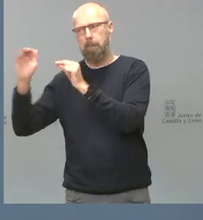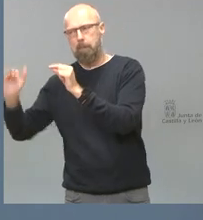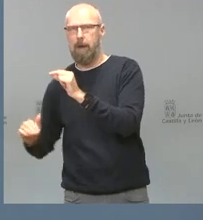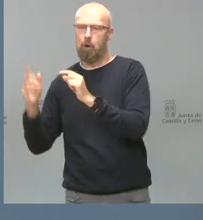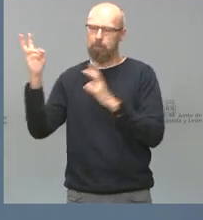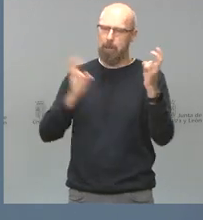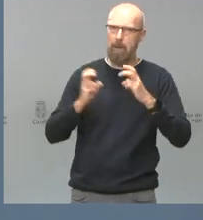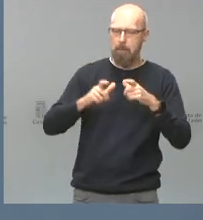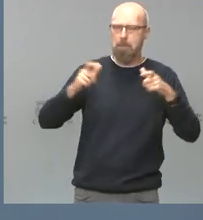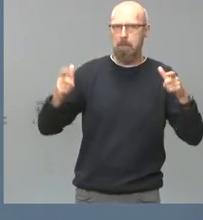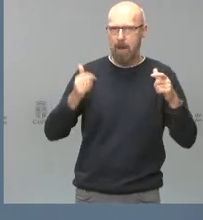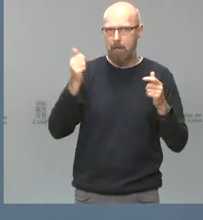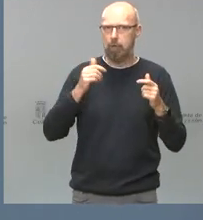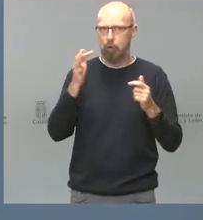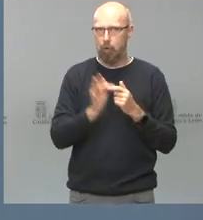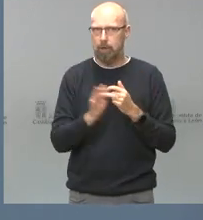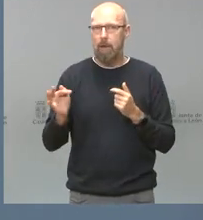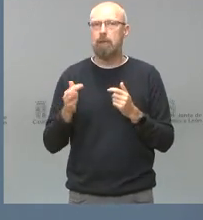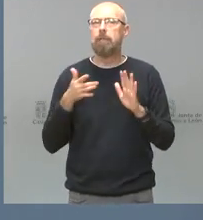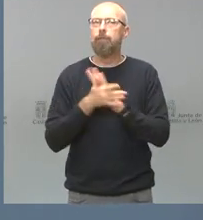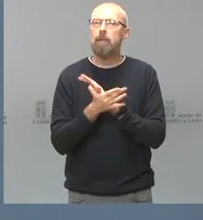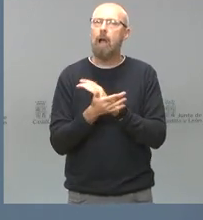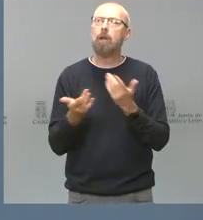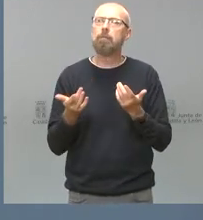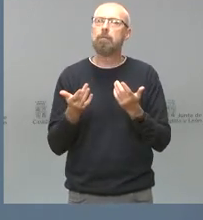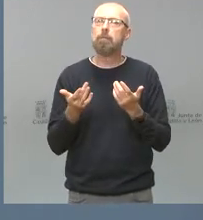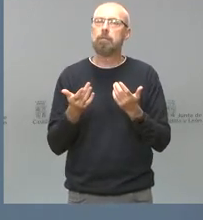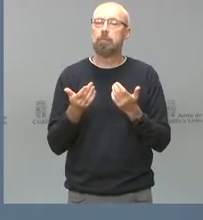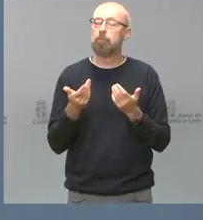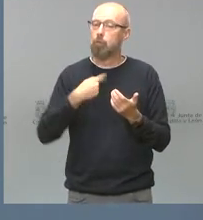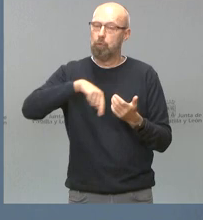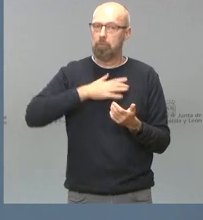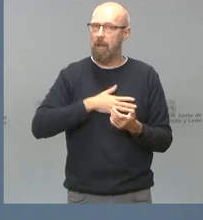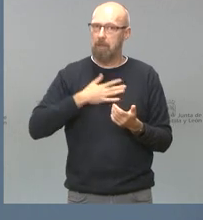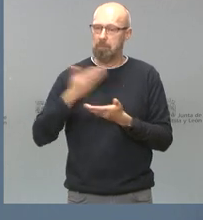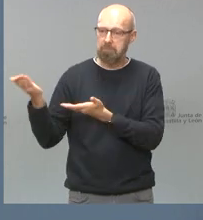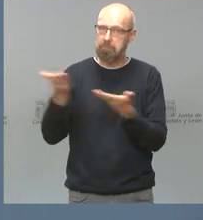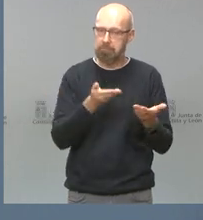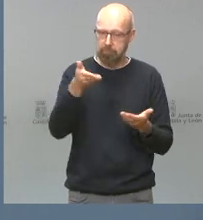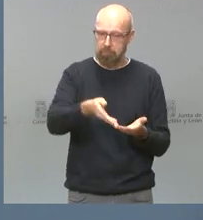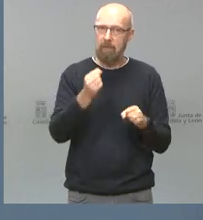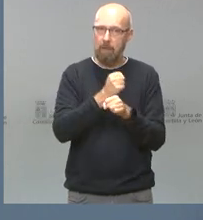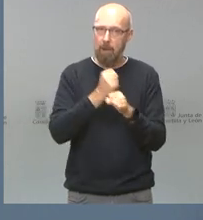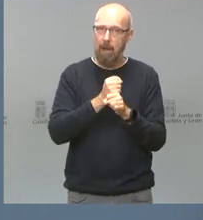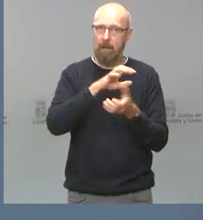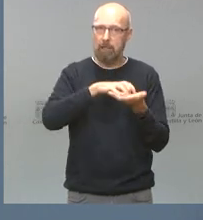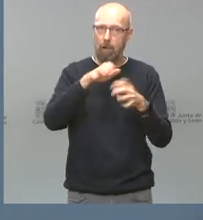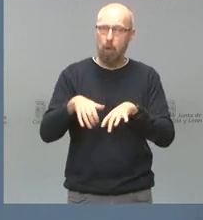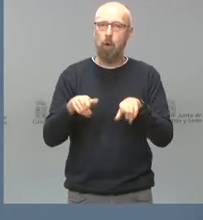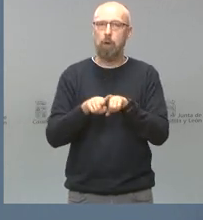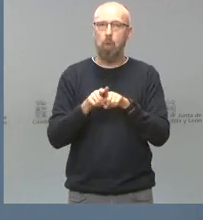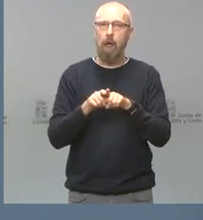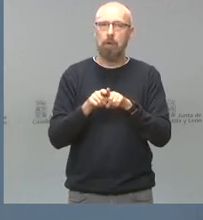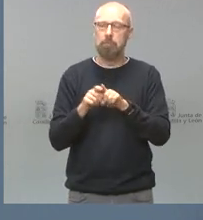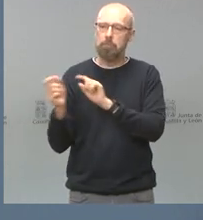nuestra comunidad autónoma. La nuestra es una vocación de recibir personas que vengan a trabajar en Castilla y León, una inmigración ordenada, una inmigración